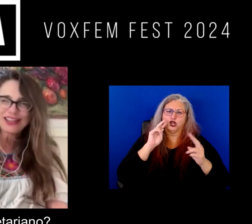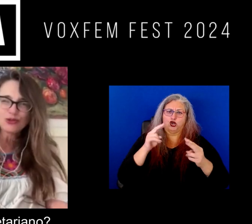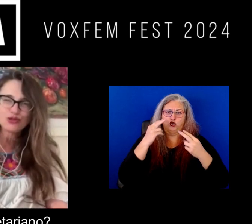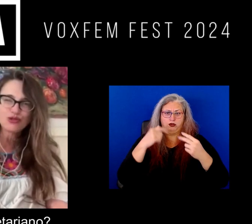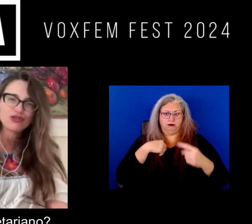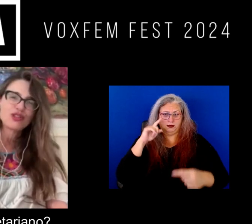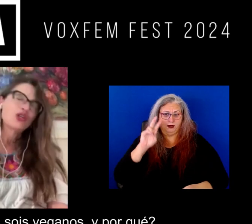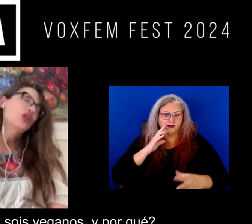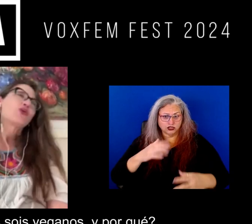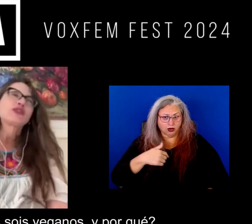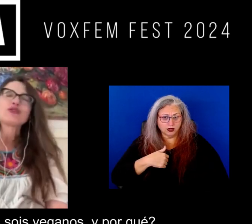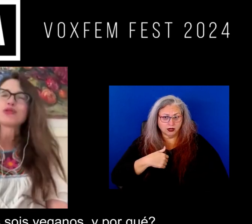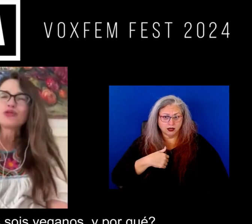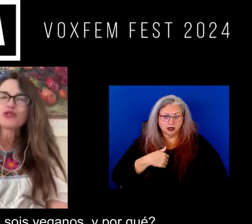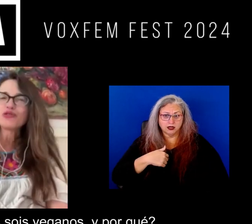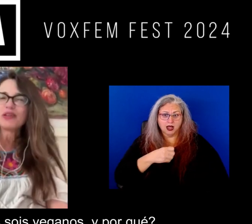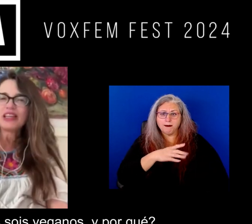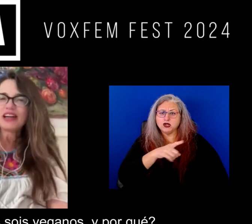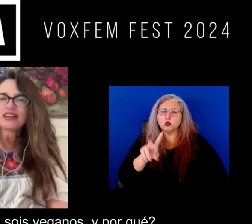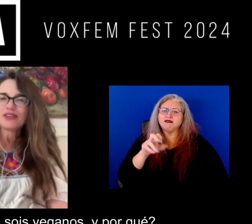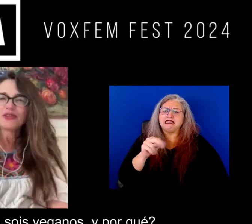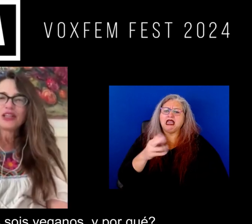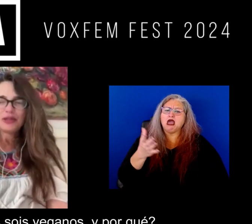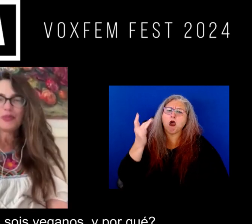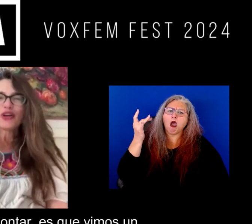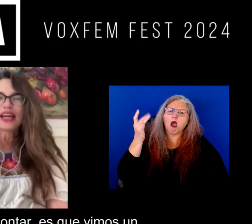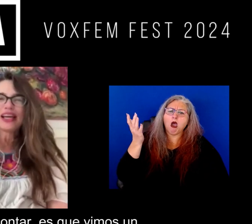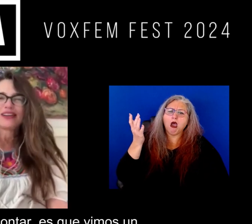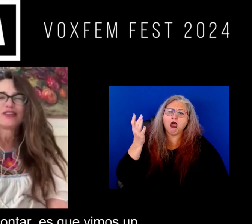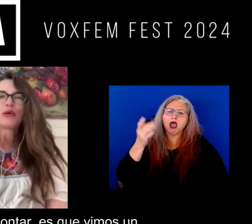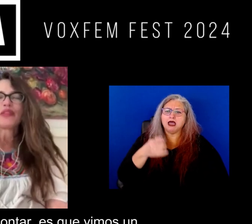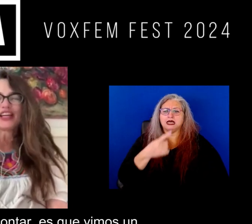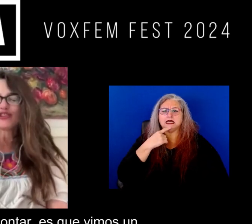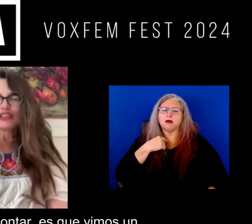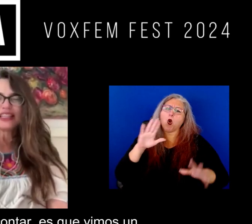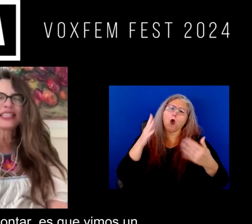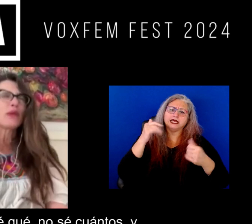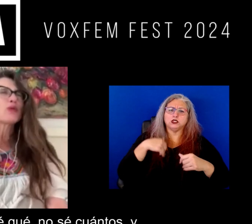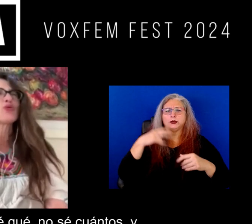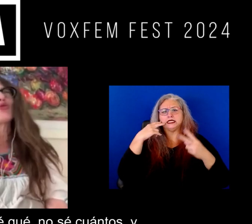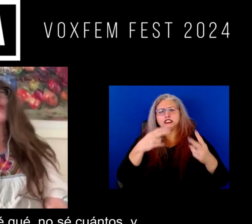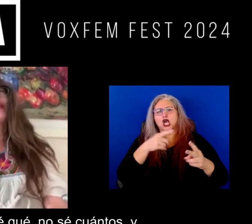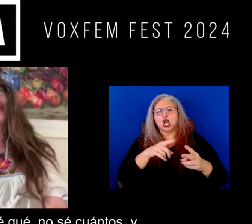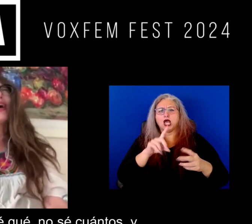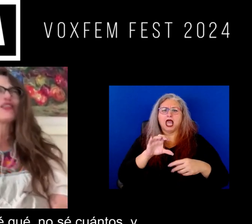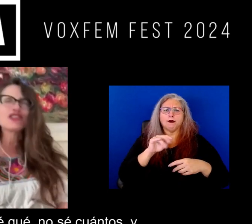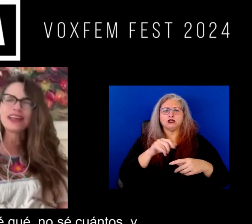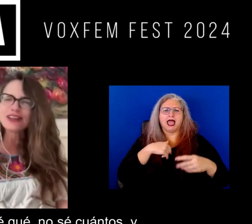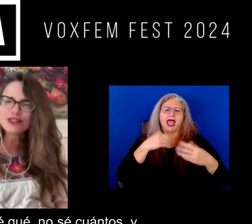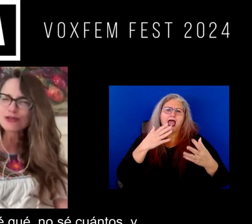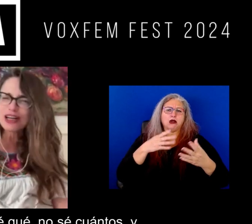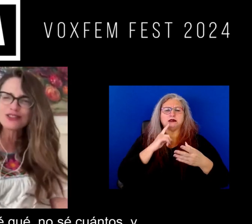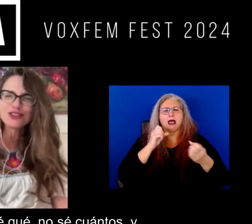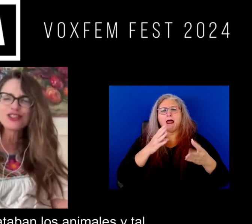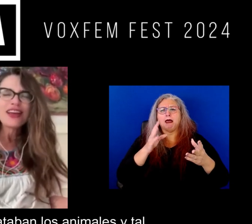vegetarianos? ¿no? ¿cuántos de vosotros sois veganos? ¿no? ¿y por qué? y me empiezan a contar es que vimos un documental y no sé